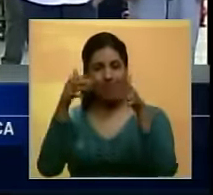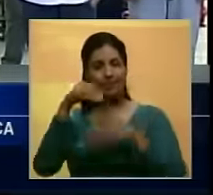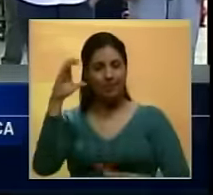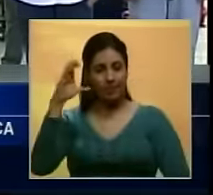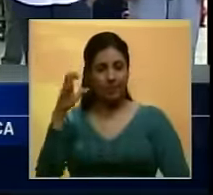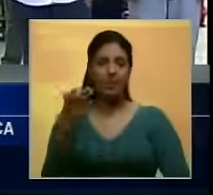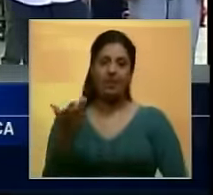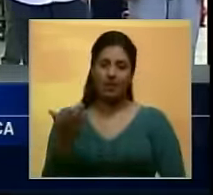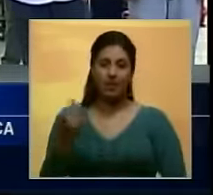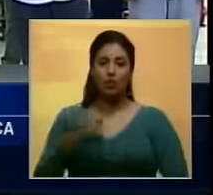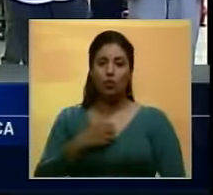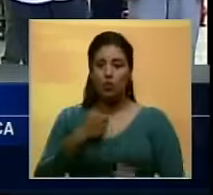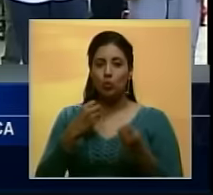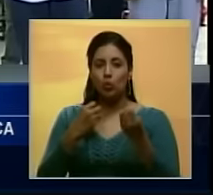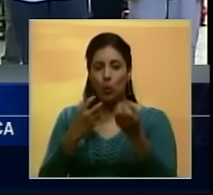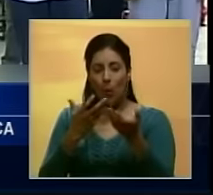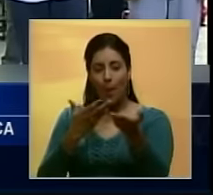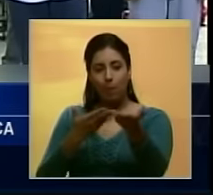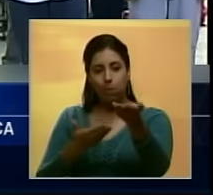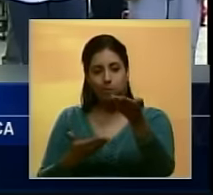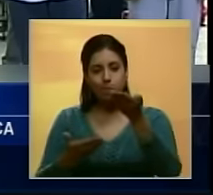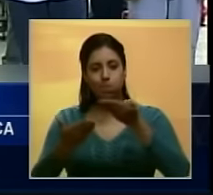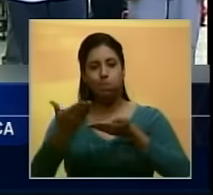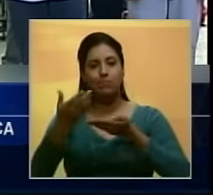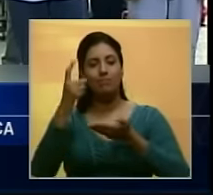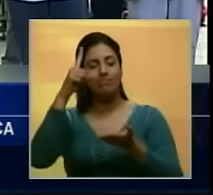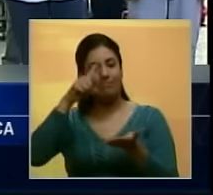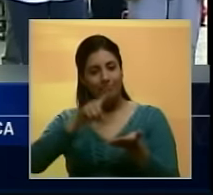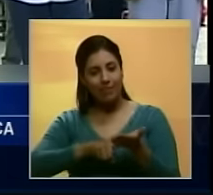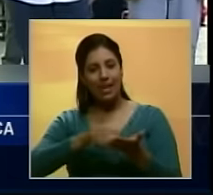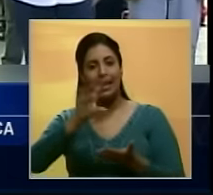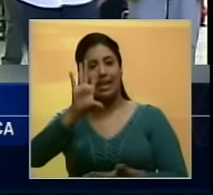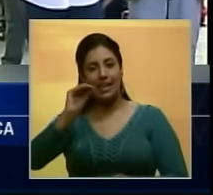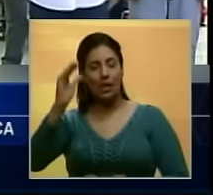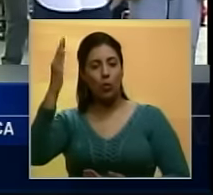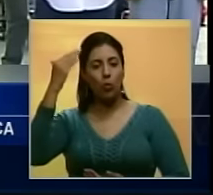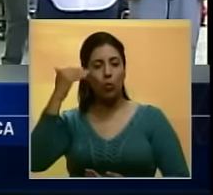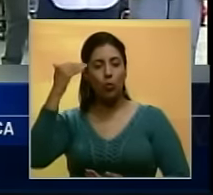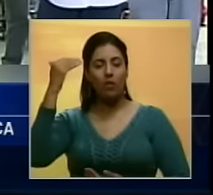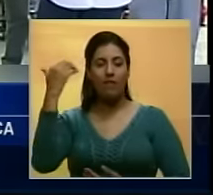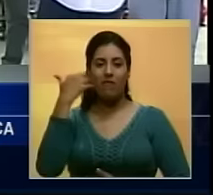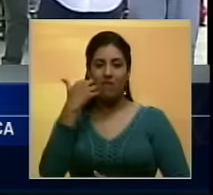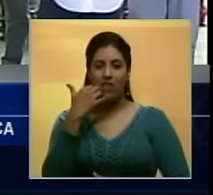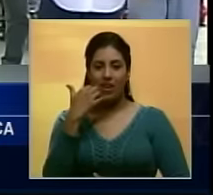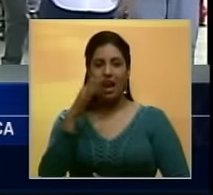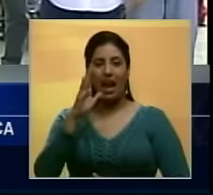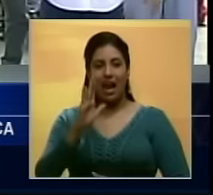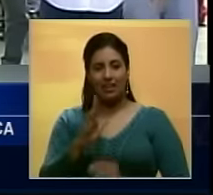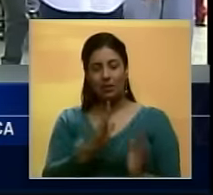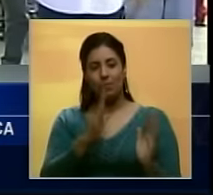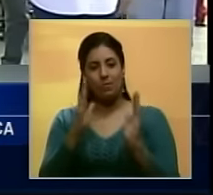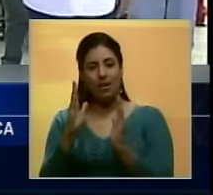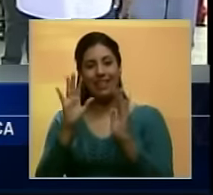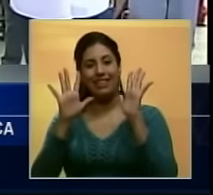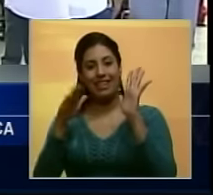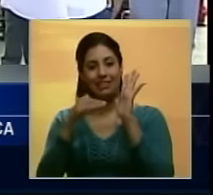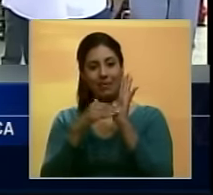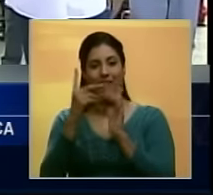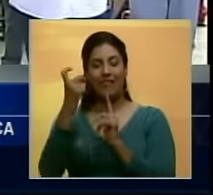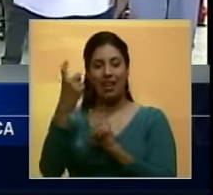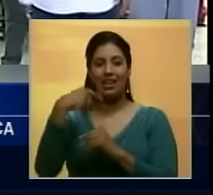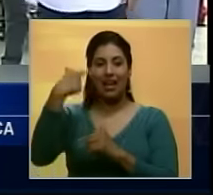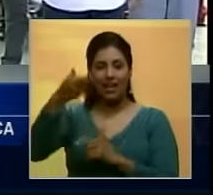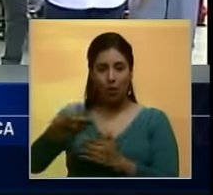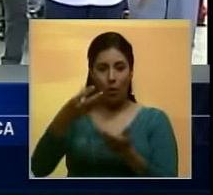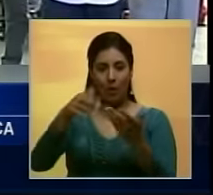Caracas Y esta vez llevamos y traemos 1500 aires acondicionados Como parte de los 10.000 que vienen para